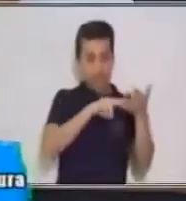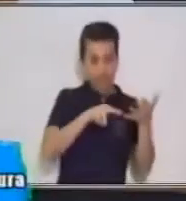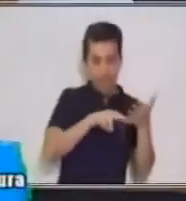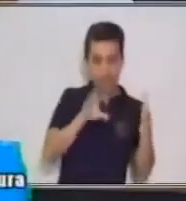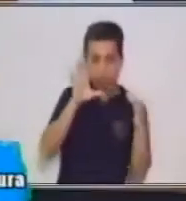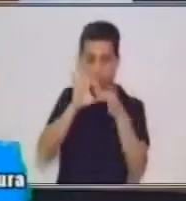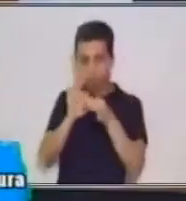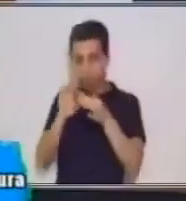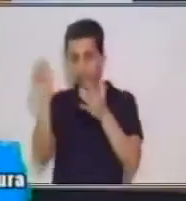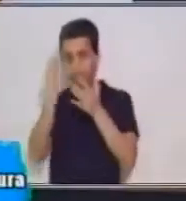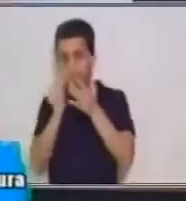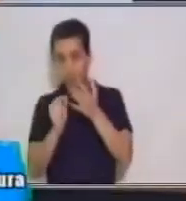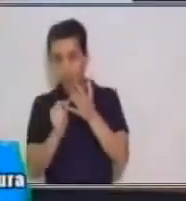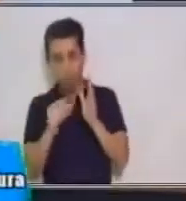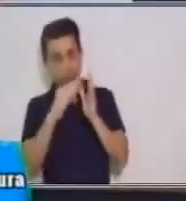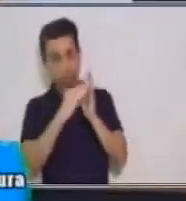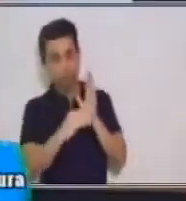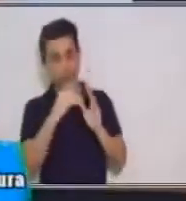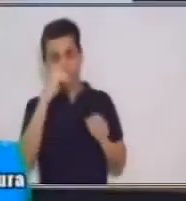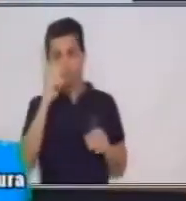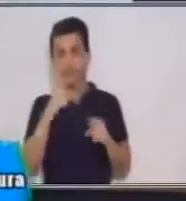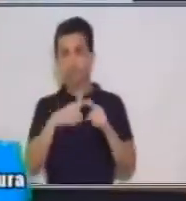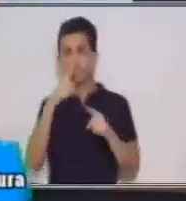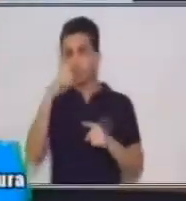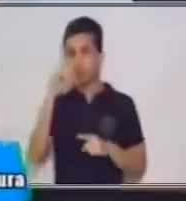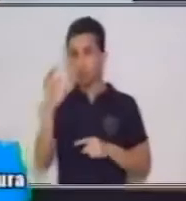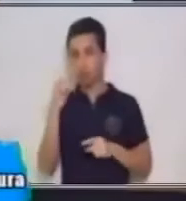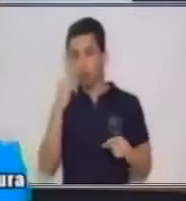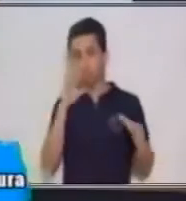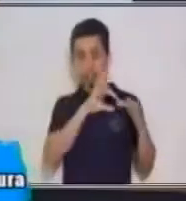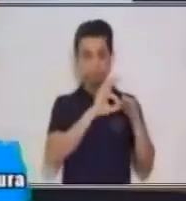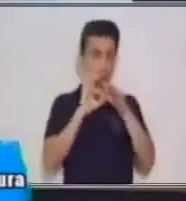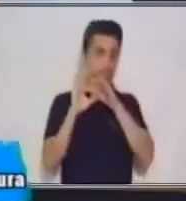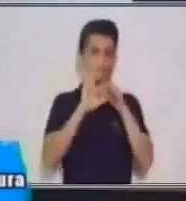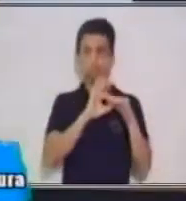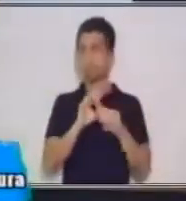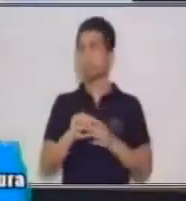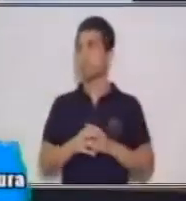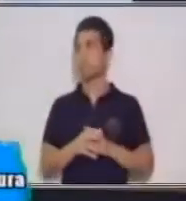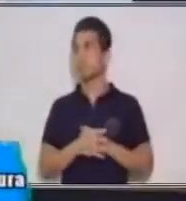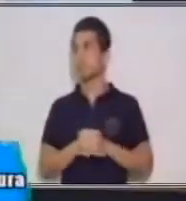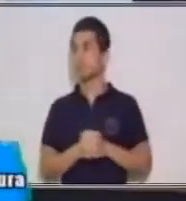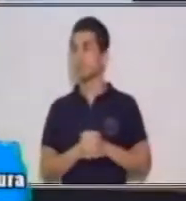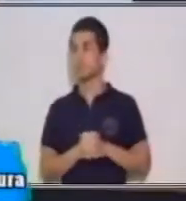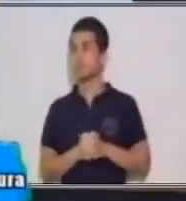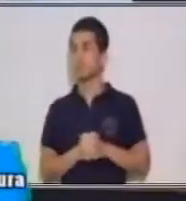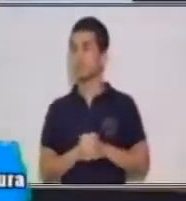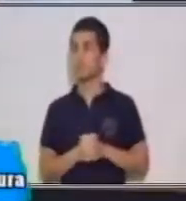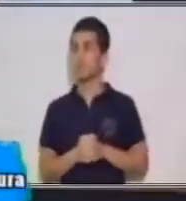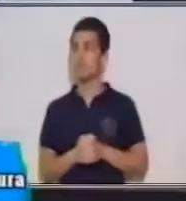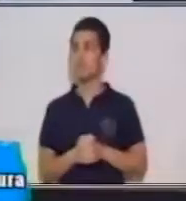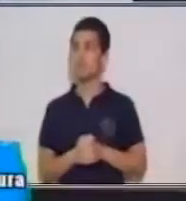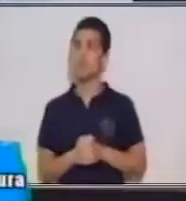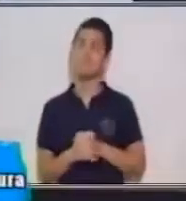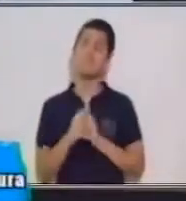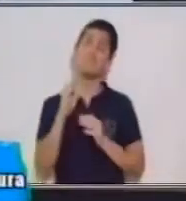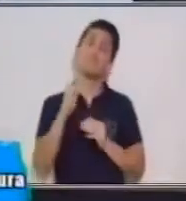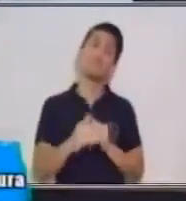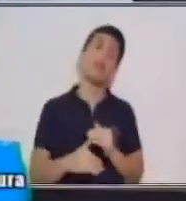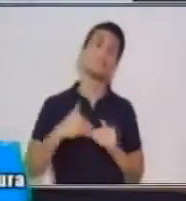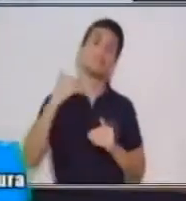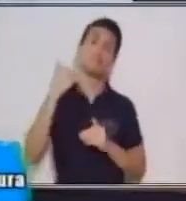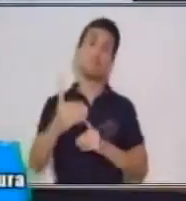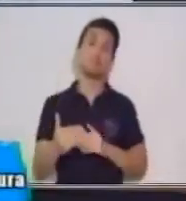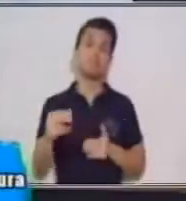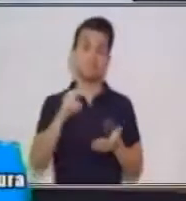textos y tratar de relacionarlas. Después de la lectura, yo